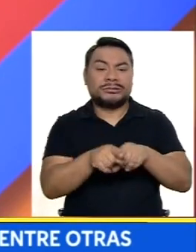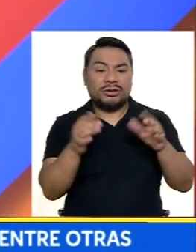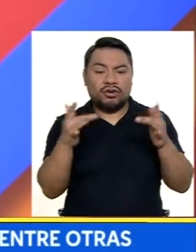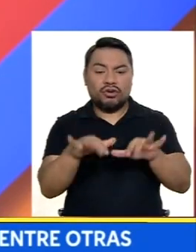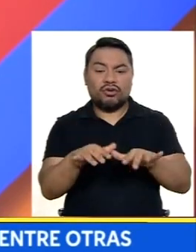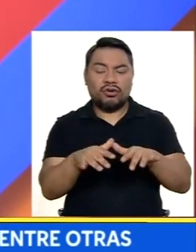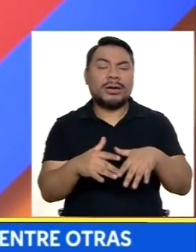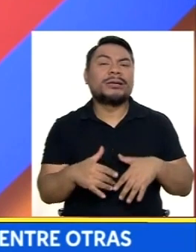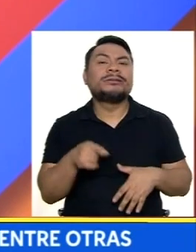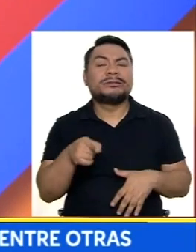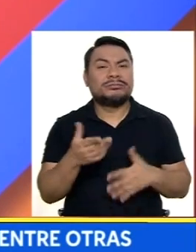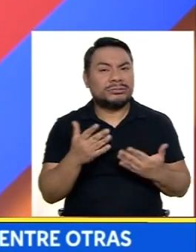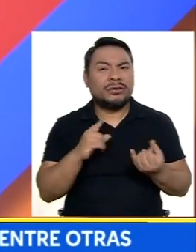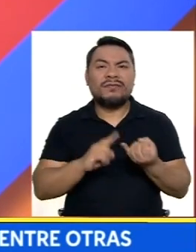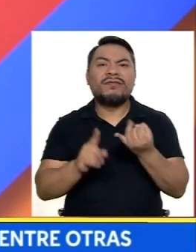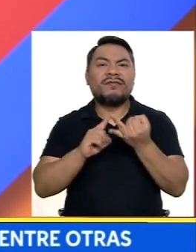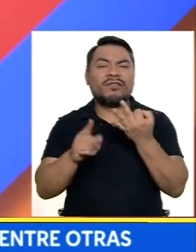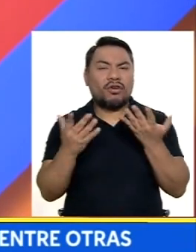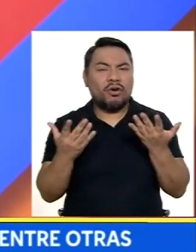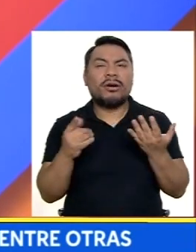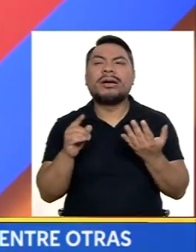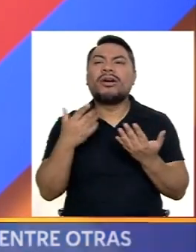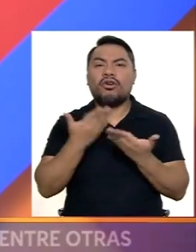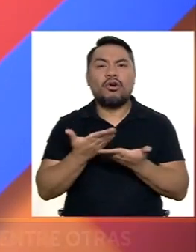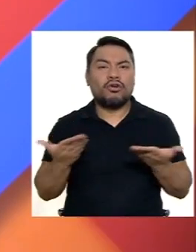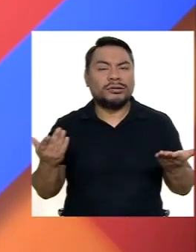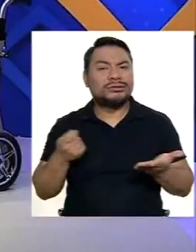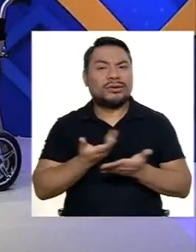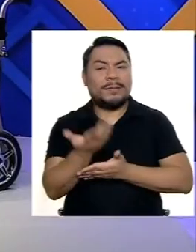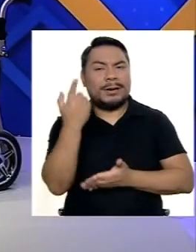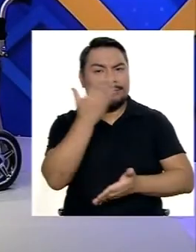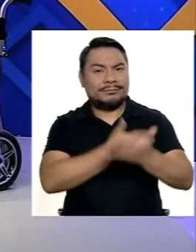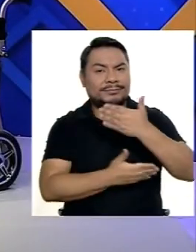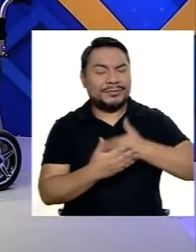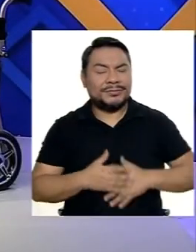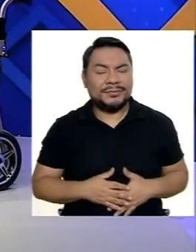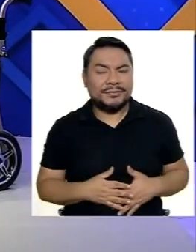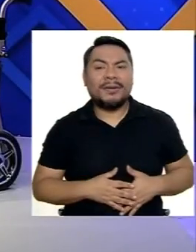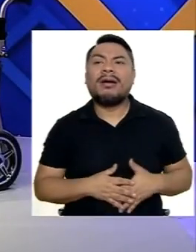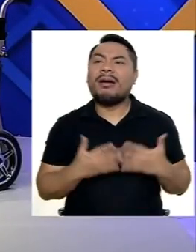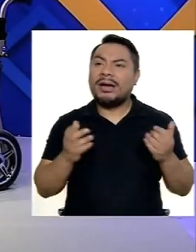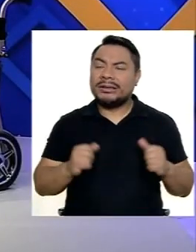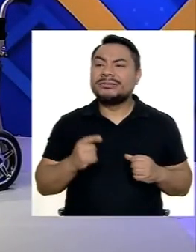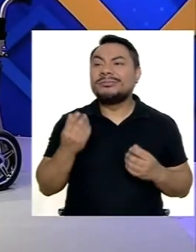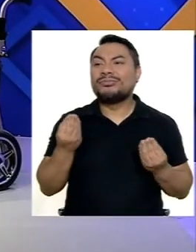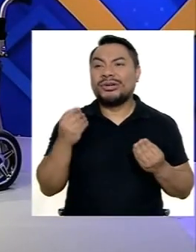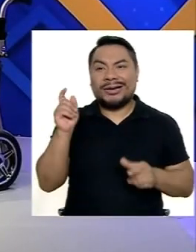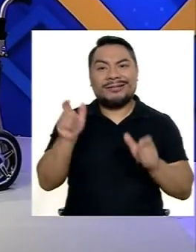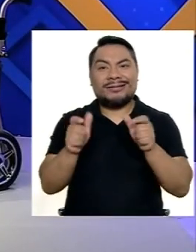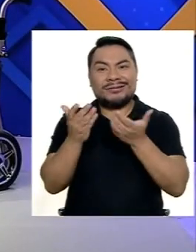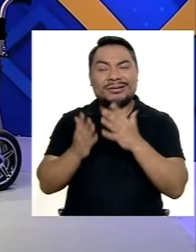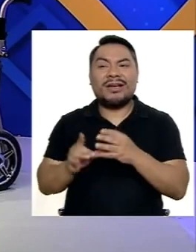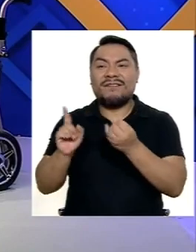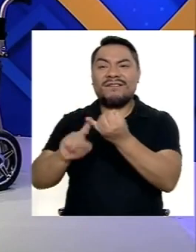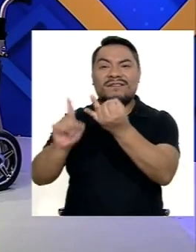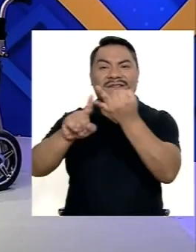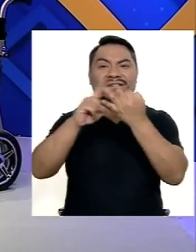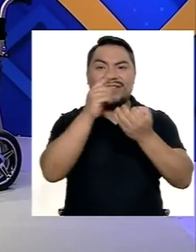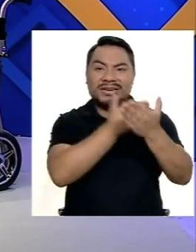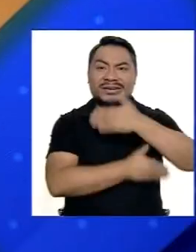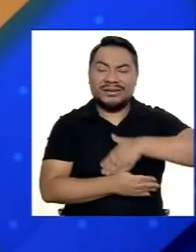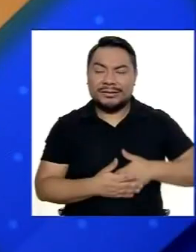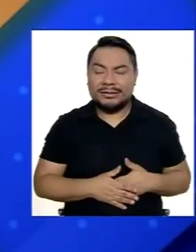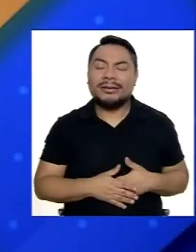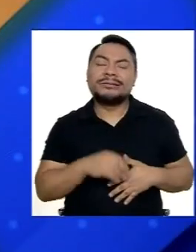control De pie Y así Entre otros Equipos Claro Y me imagino Porque son diferentes Tipos de discapacidad ¿Verdad? Así es